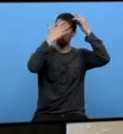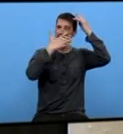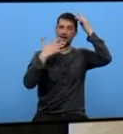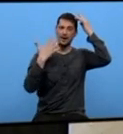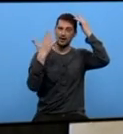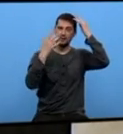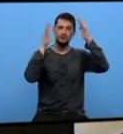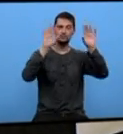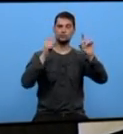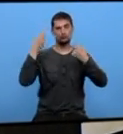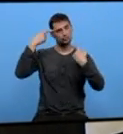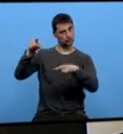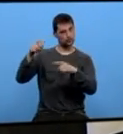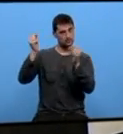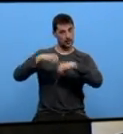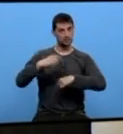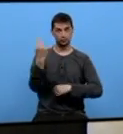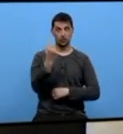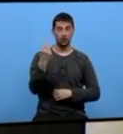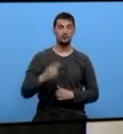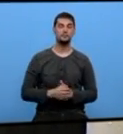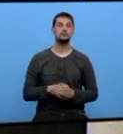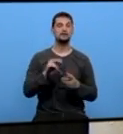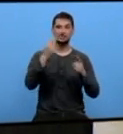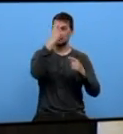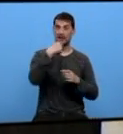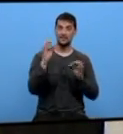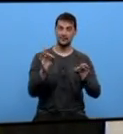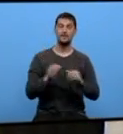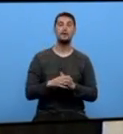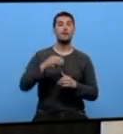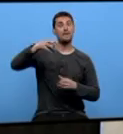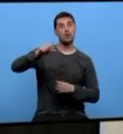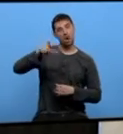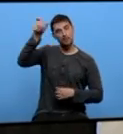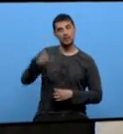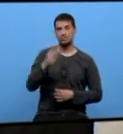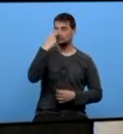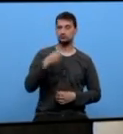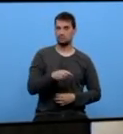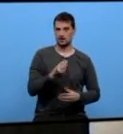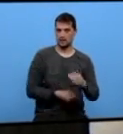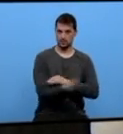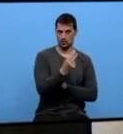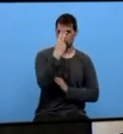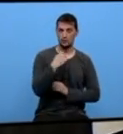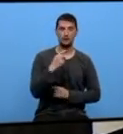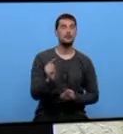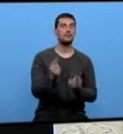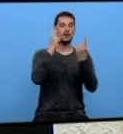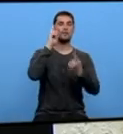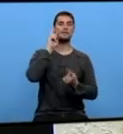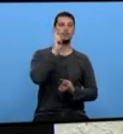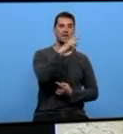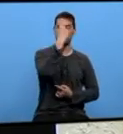e o vas detectando tú vale? Este é a cara é verdade? Ésa é a cara Manuel Invidente de Nascimento pudo ver por primeira vez a cara do Quixote